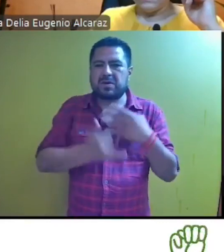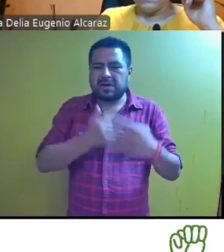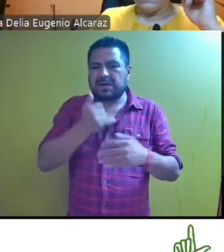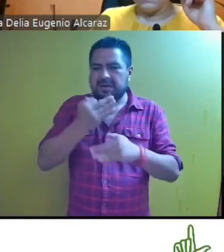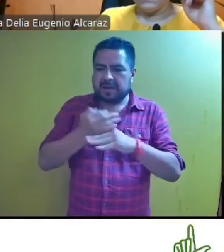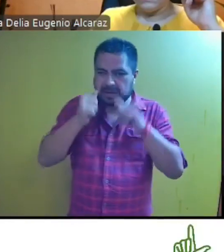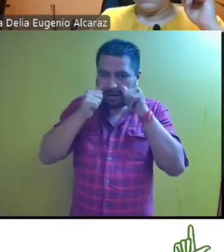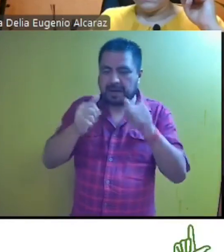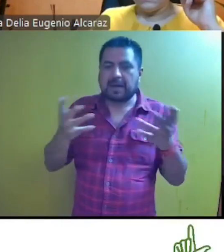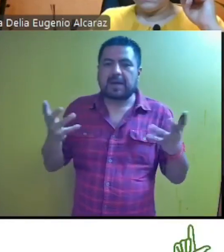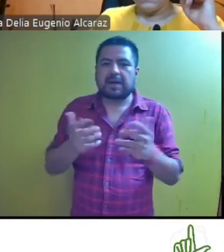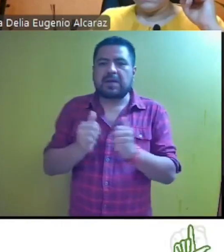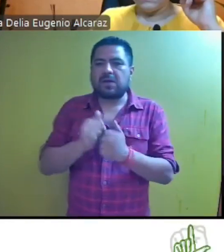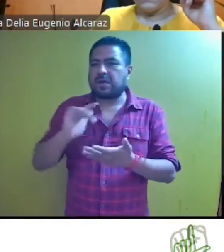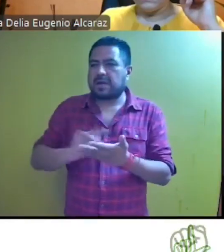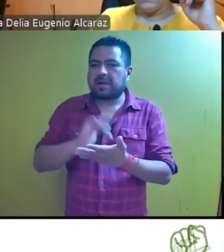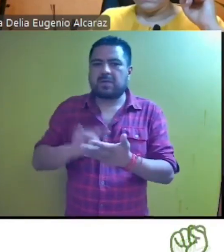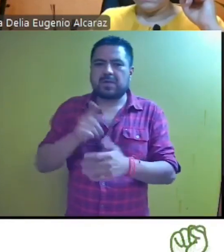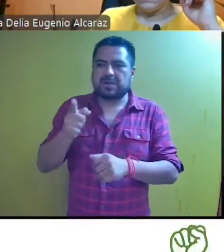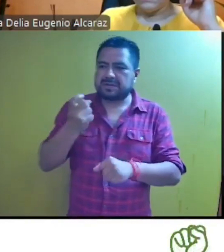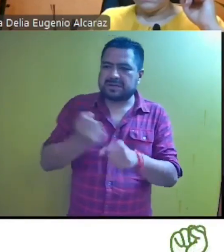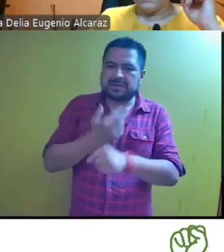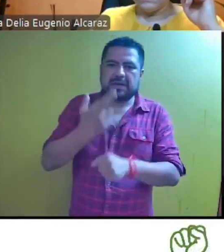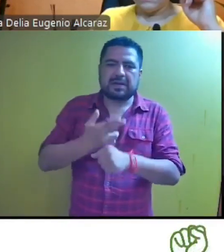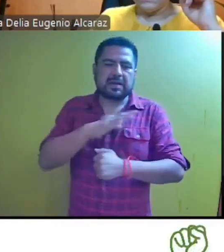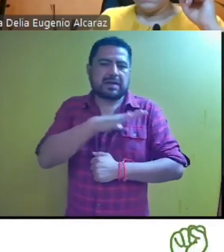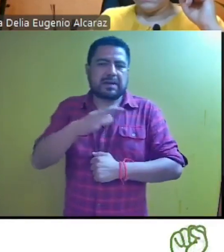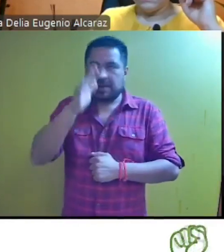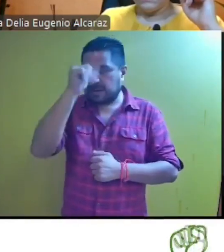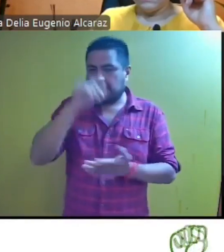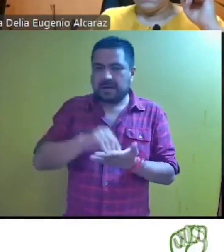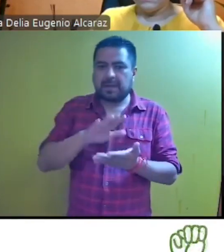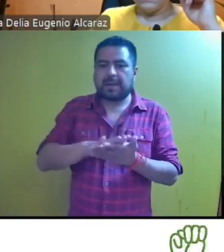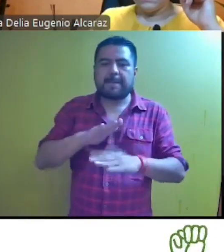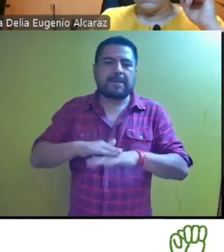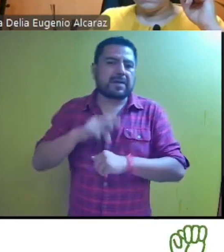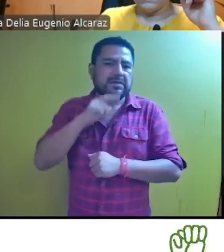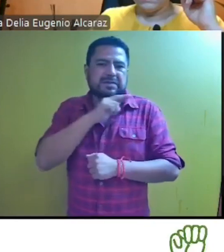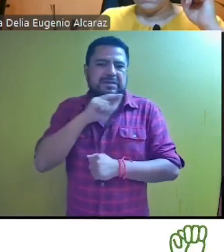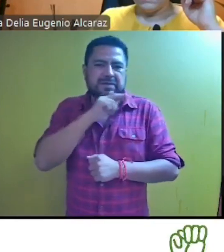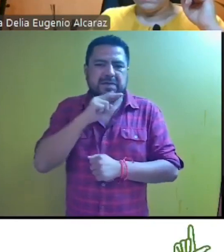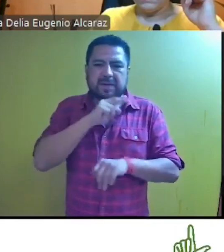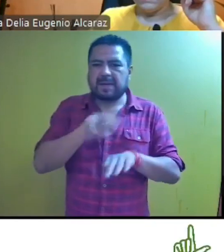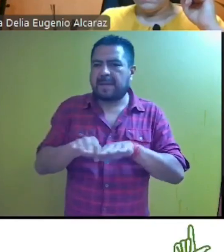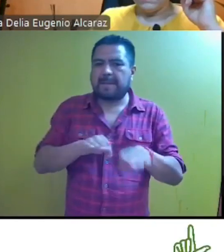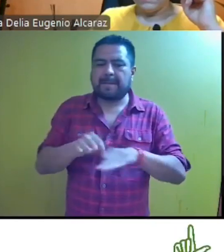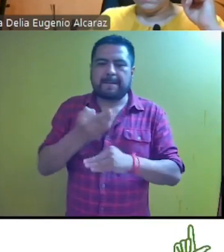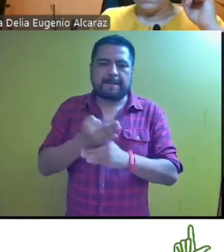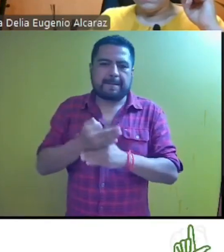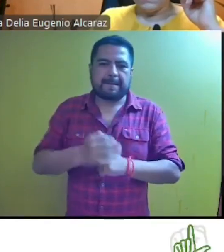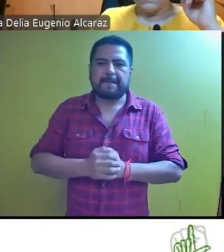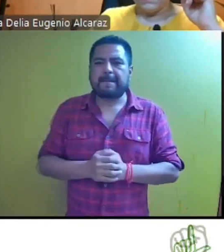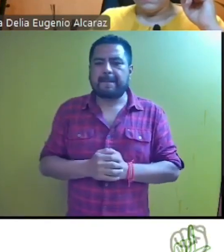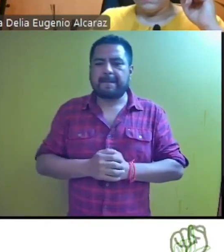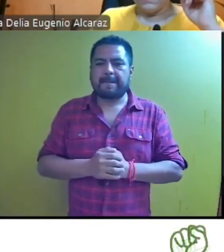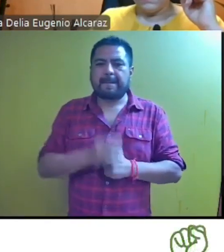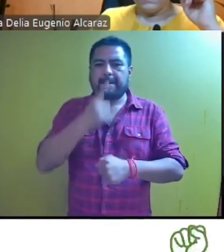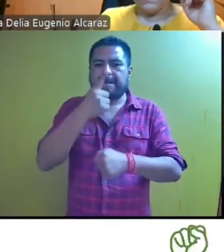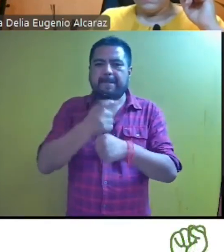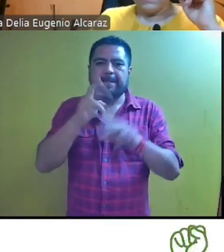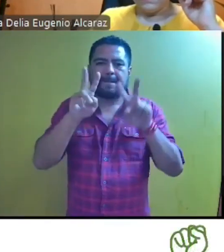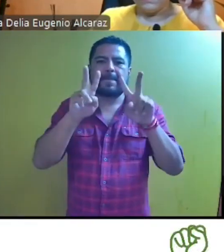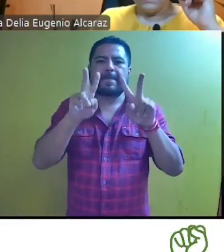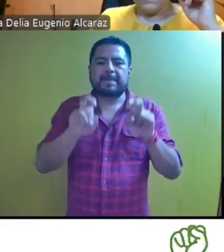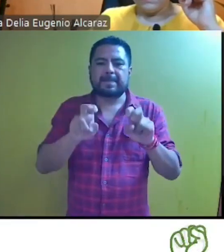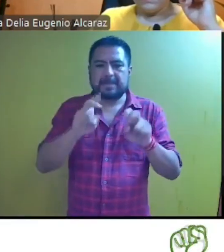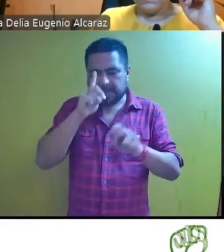ocupan, se realizarán con el apoyo del secretario general de acuerdos a efecto de agilizar los trabajos de esta sesión. El primer asunto